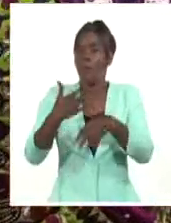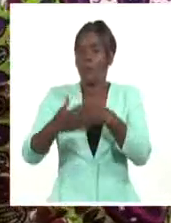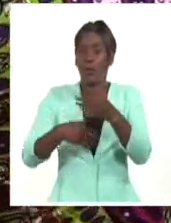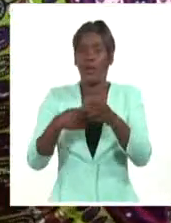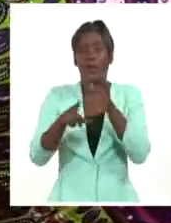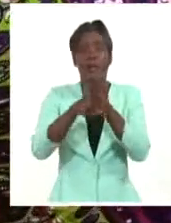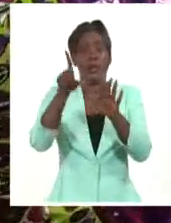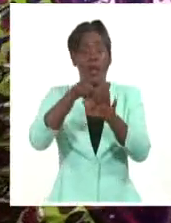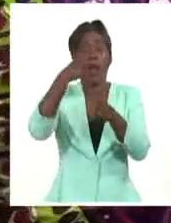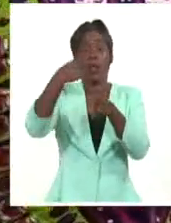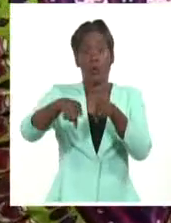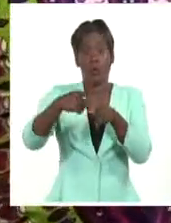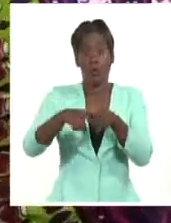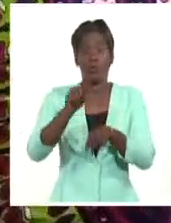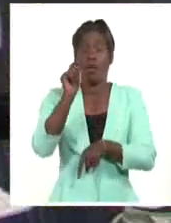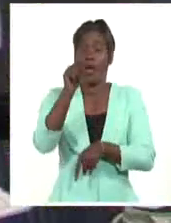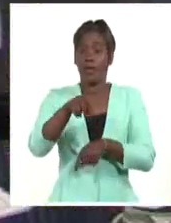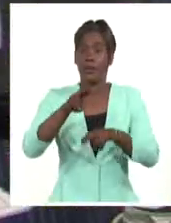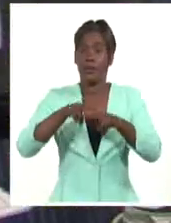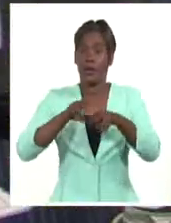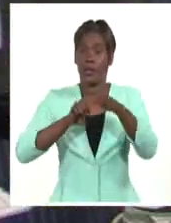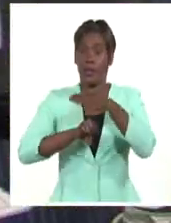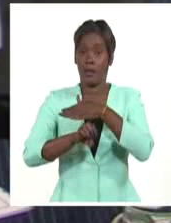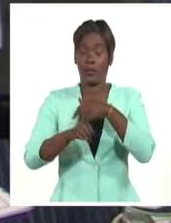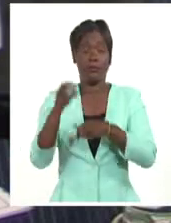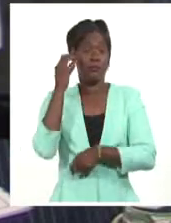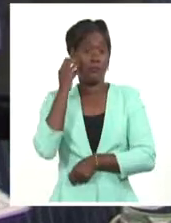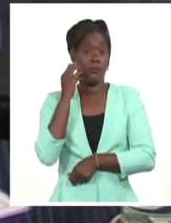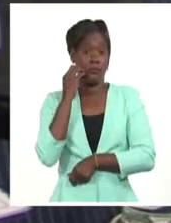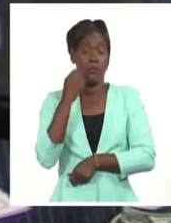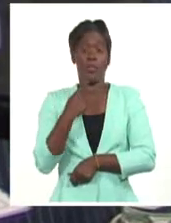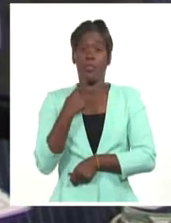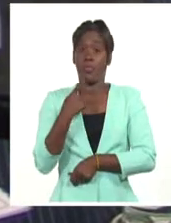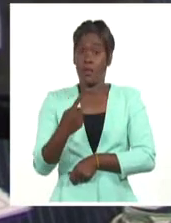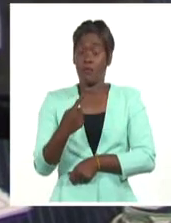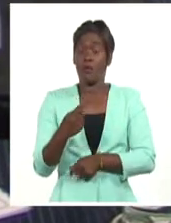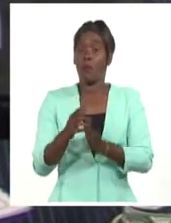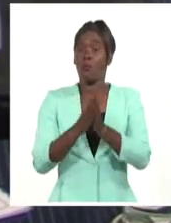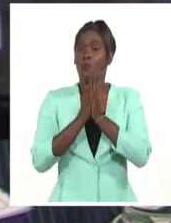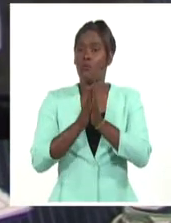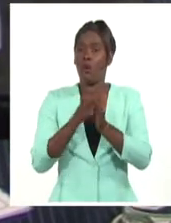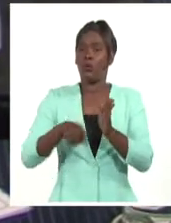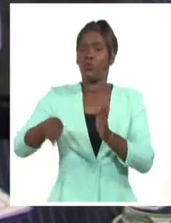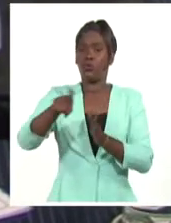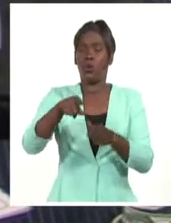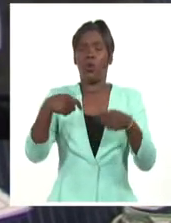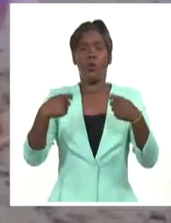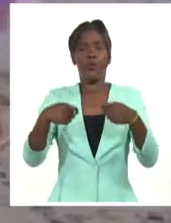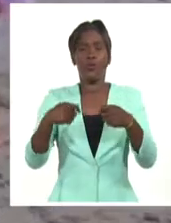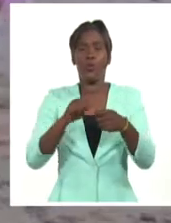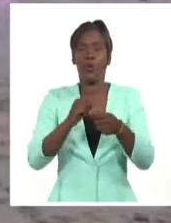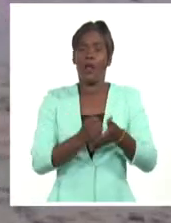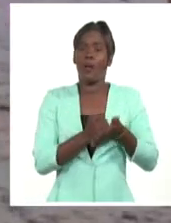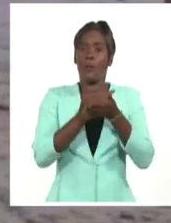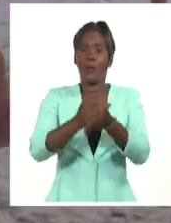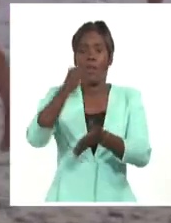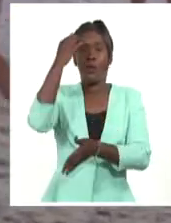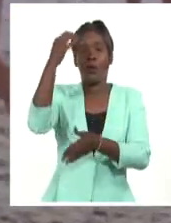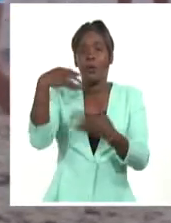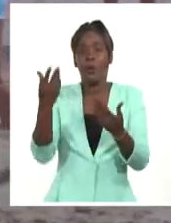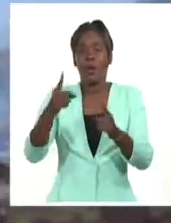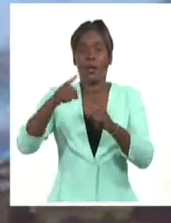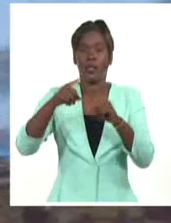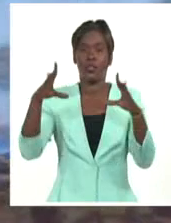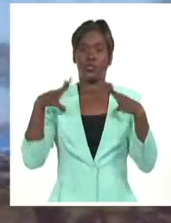ilegalidades urbanísticas. Marrero Cruz insistió en cuánto más se puede aportar a la recuperación del turismo en el que constituye un